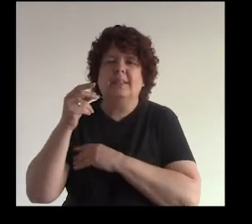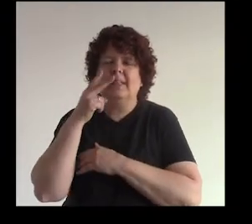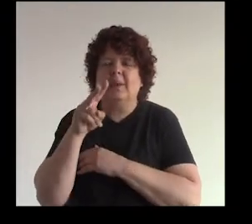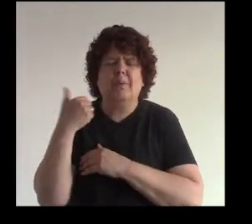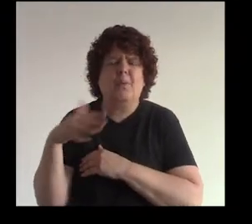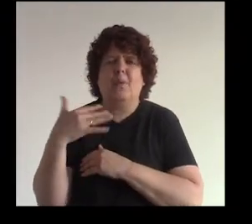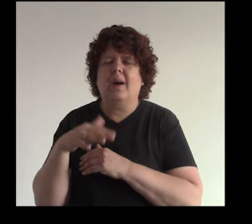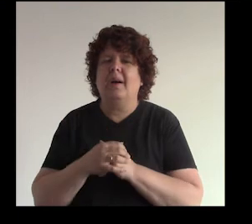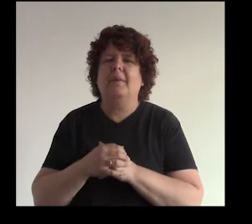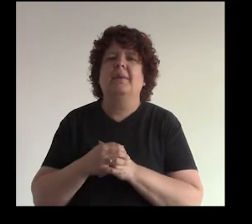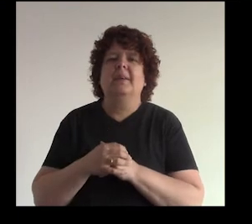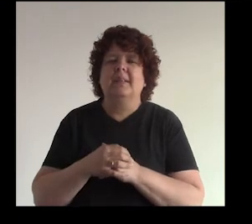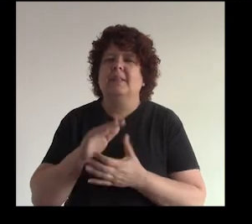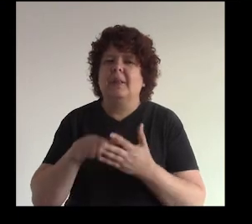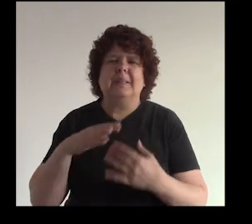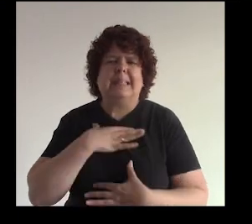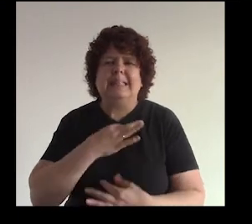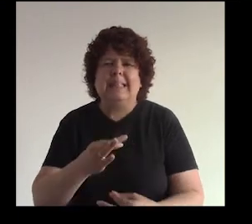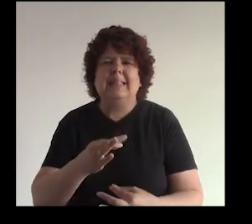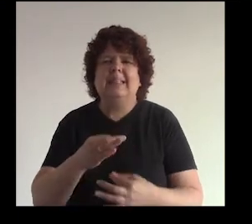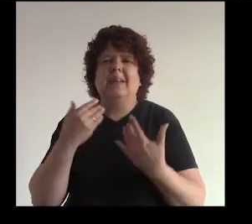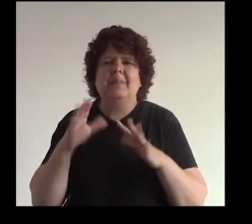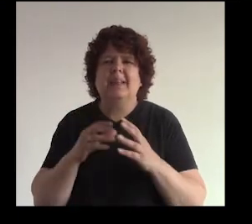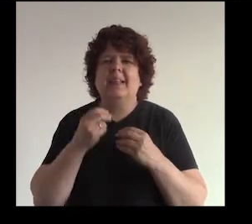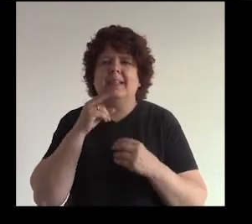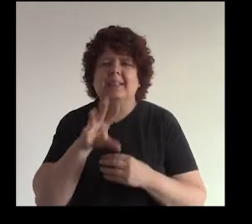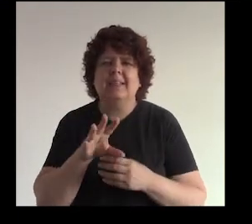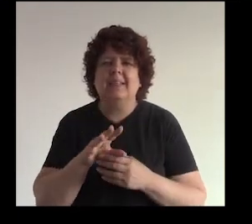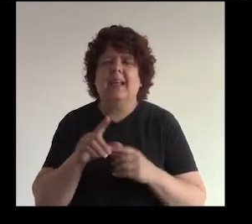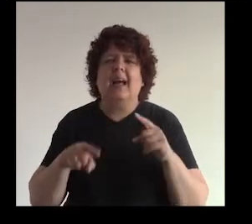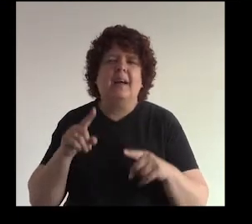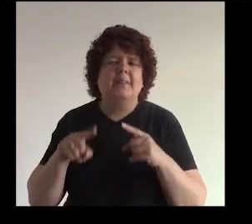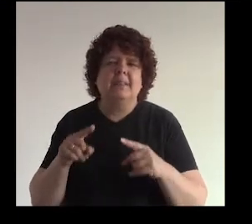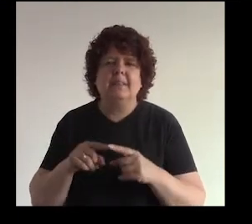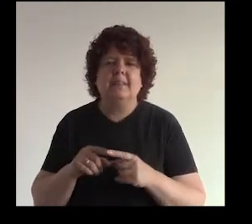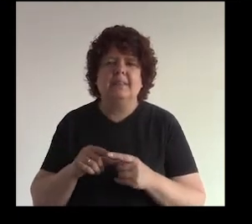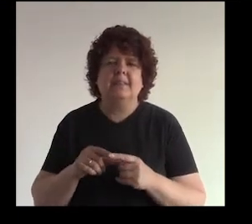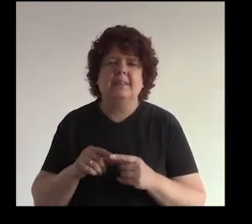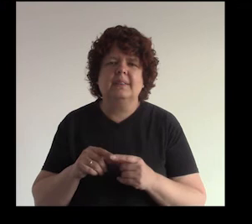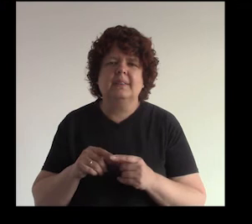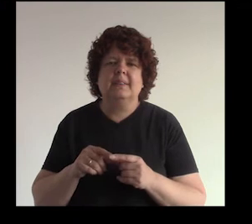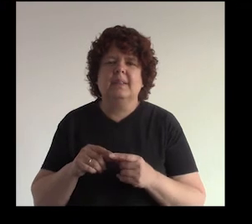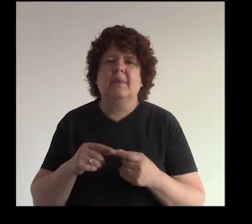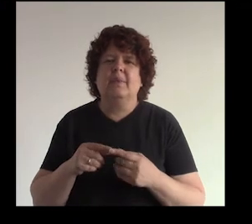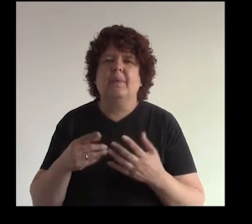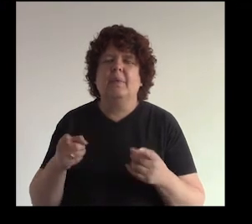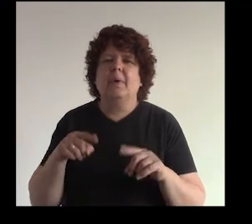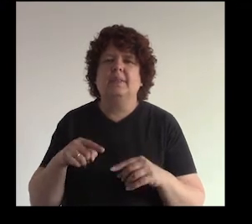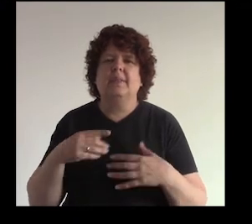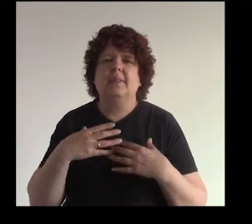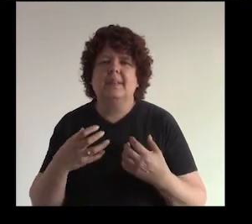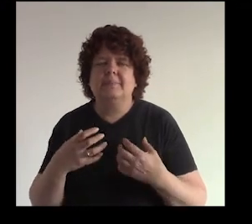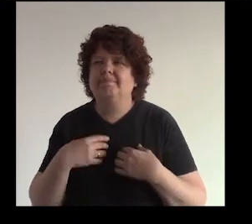este Antonio la verdad que bastante interesante como decir ¿no? a veces bueno cuando tenemos